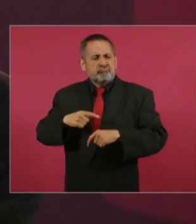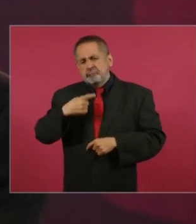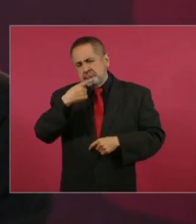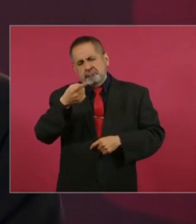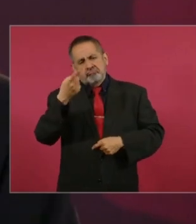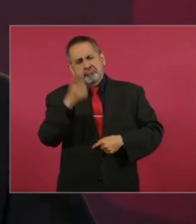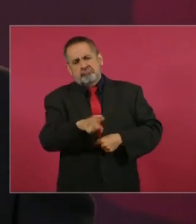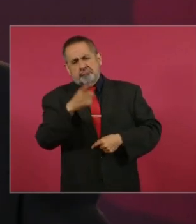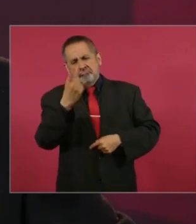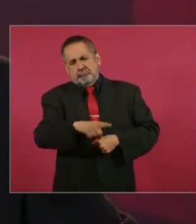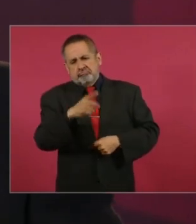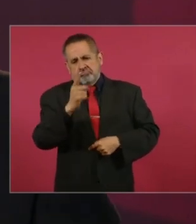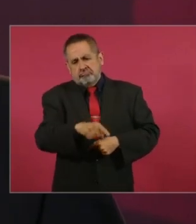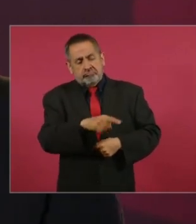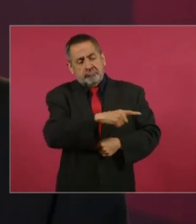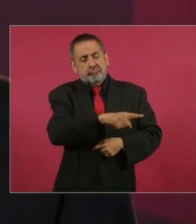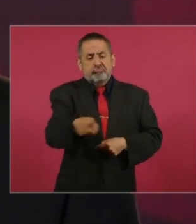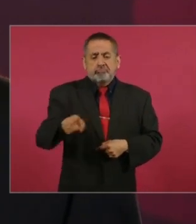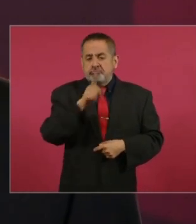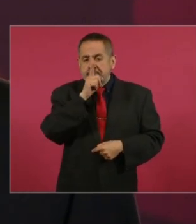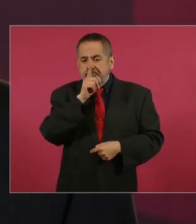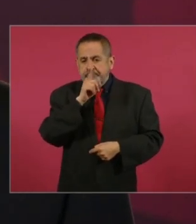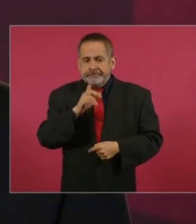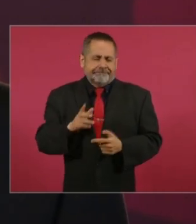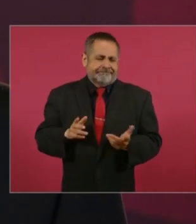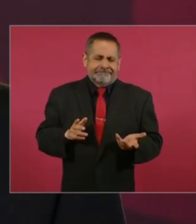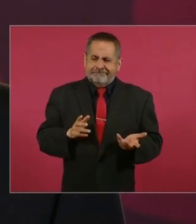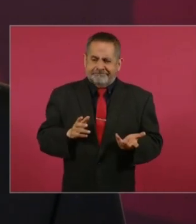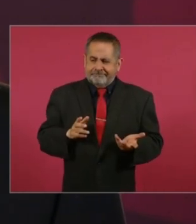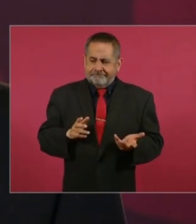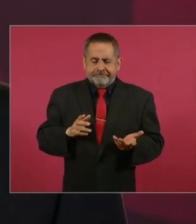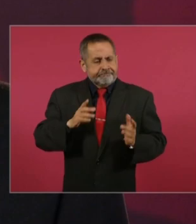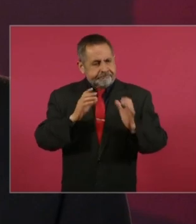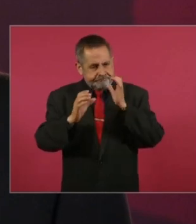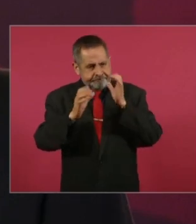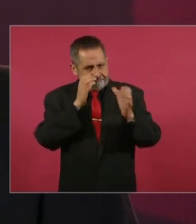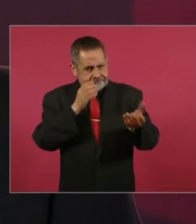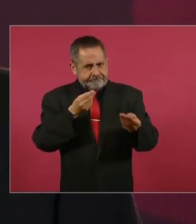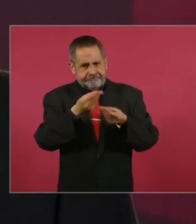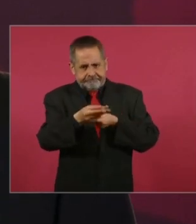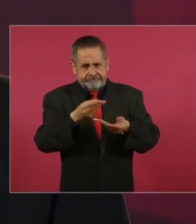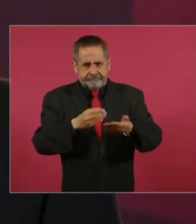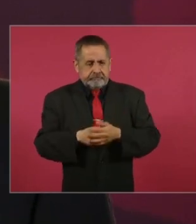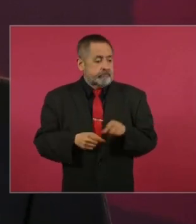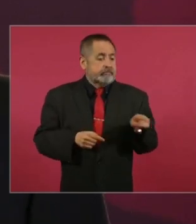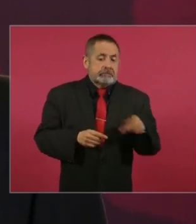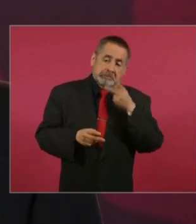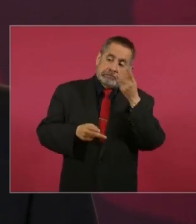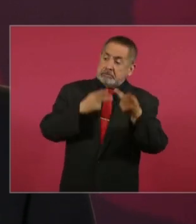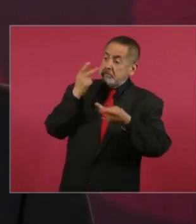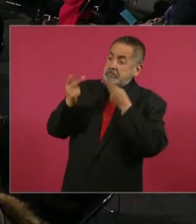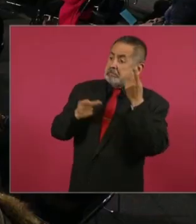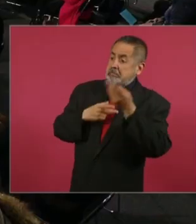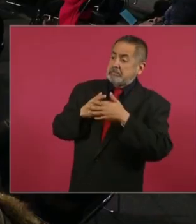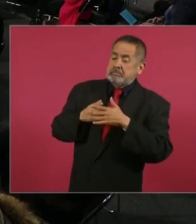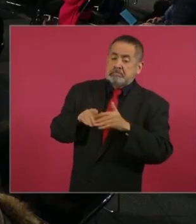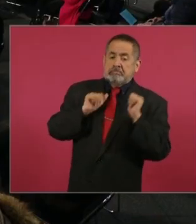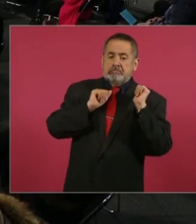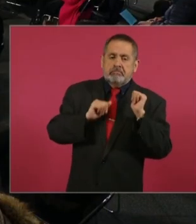nada más habla uno y ellos hablan o no hablan.